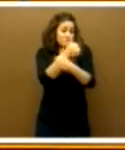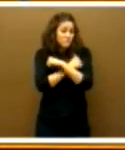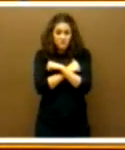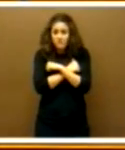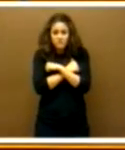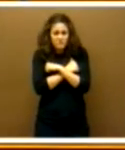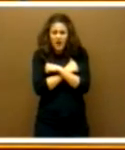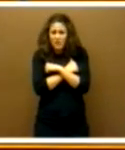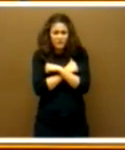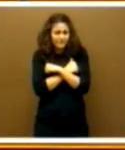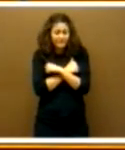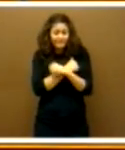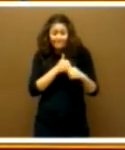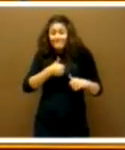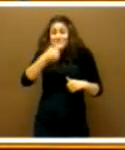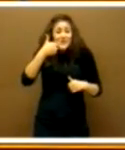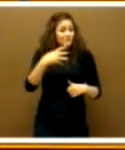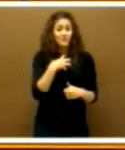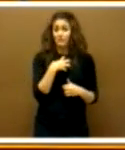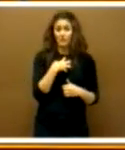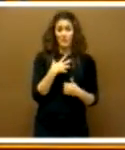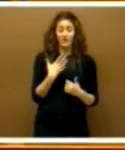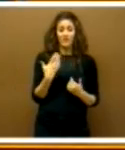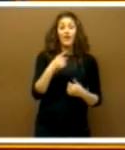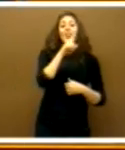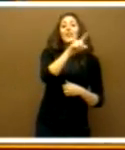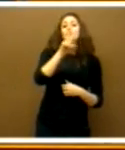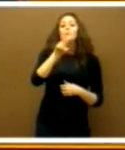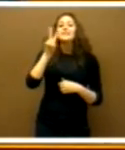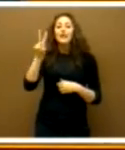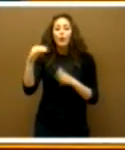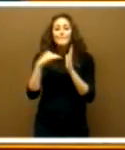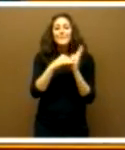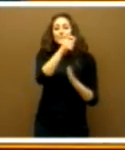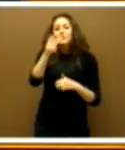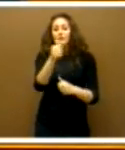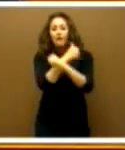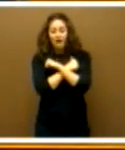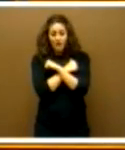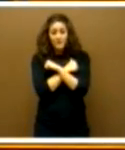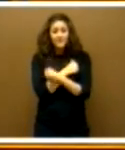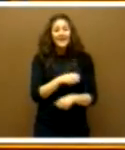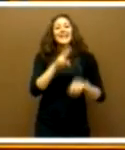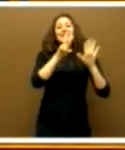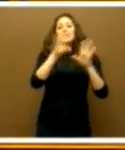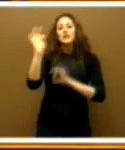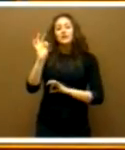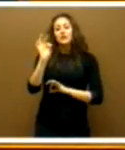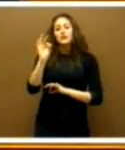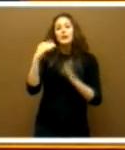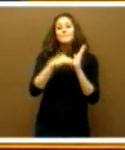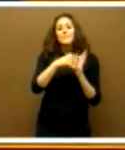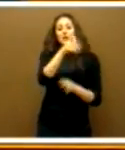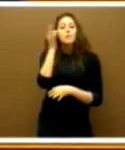es que ya no hay más gente que pueda ir más al paro. Son 122.000 personas paradas, 70.000 mujeres